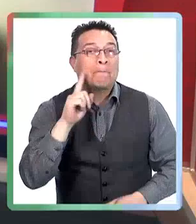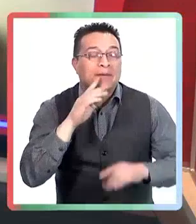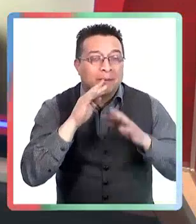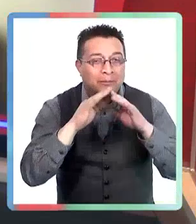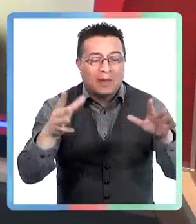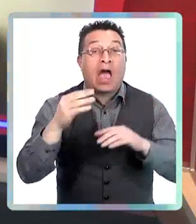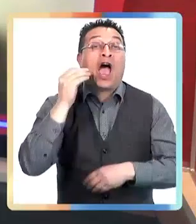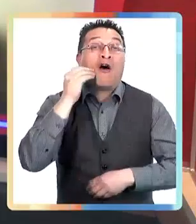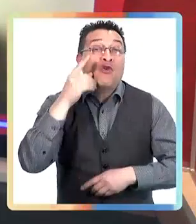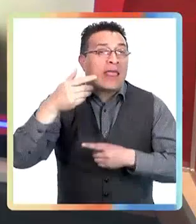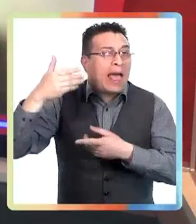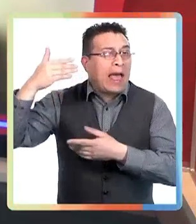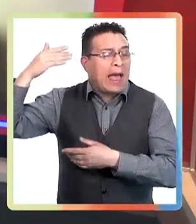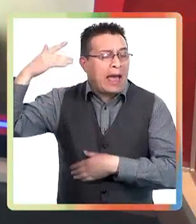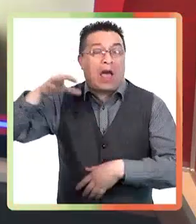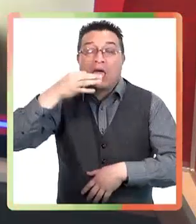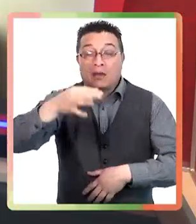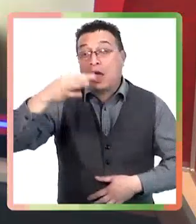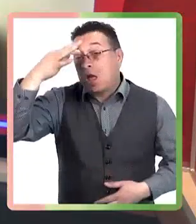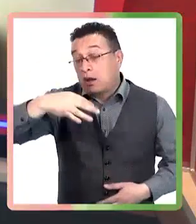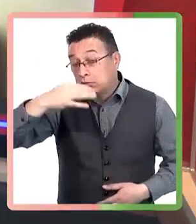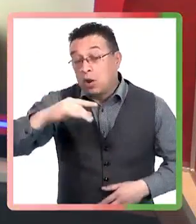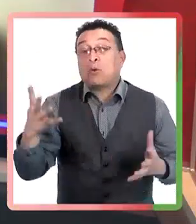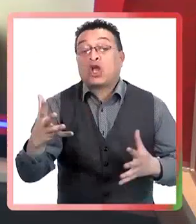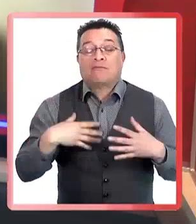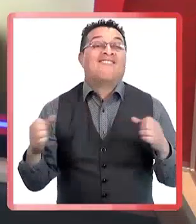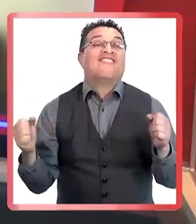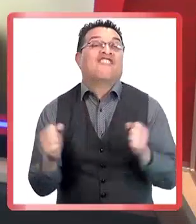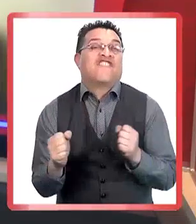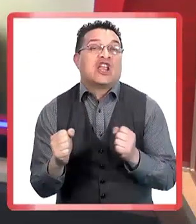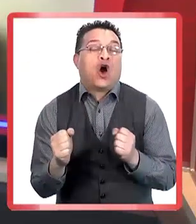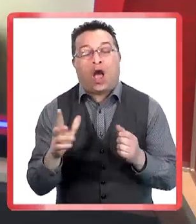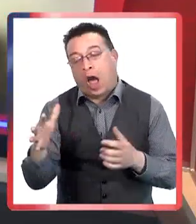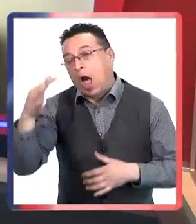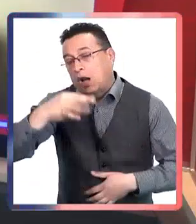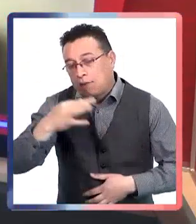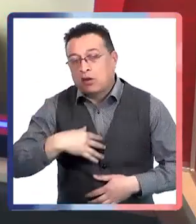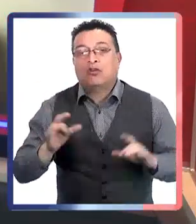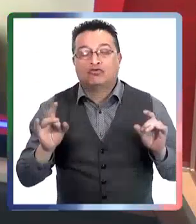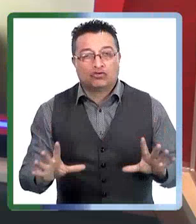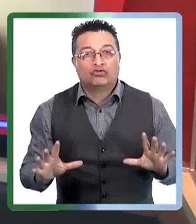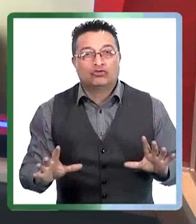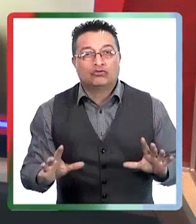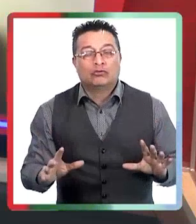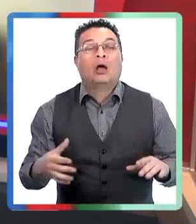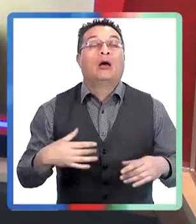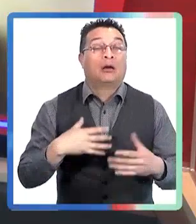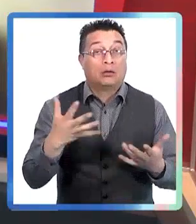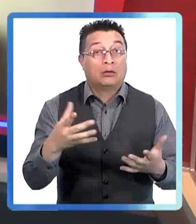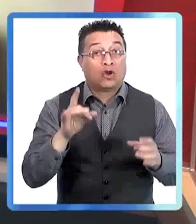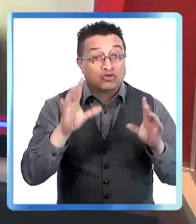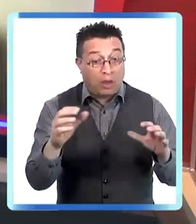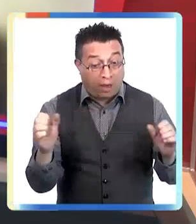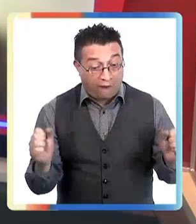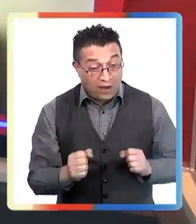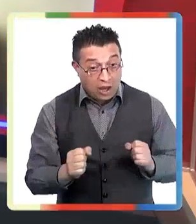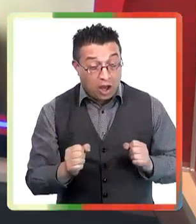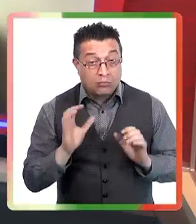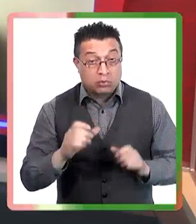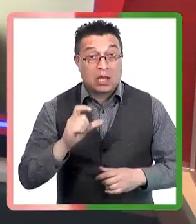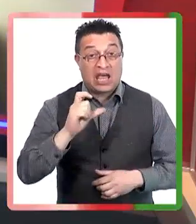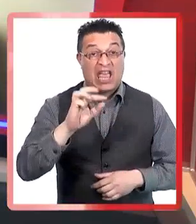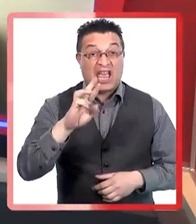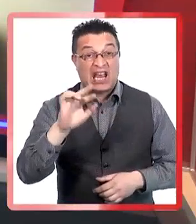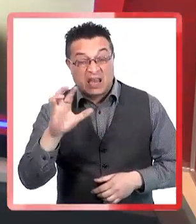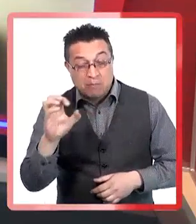mi abuelita para atrás todos decían, me resfrié porque pasé frío. Mire ese antiguo mito. Como si solo el frío bastara para tener